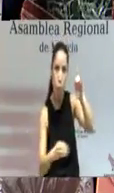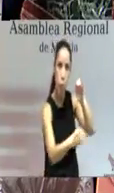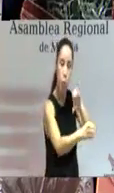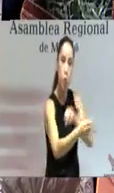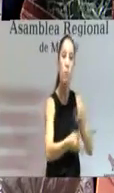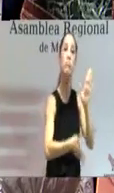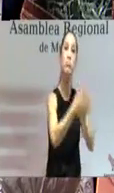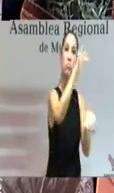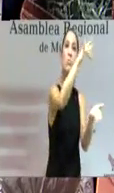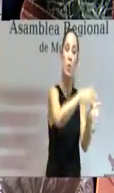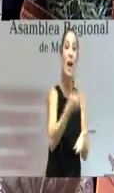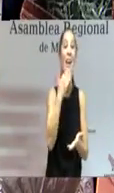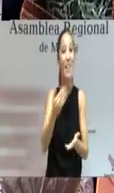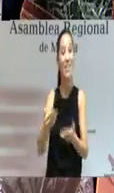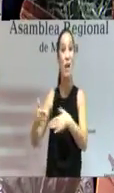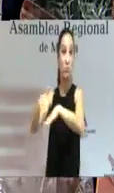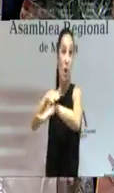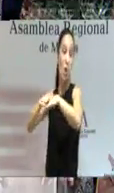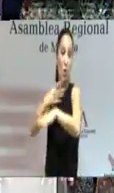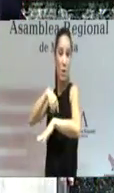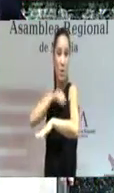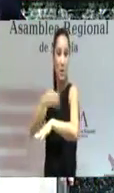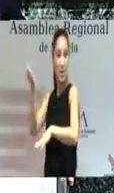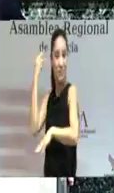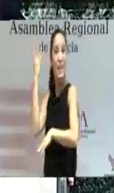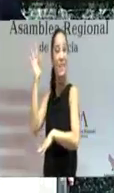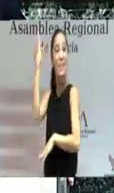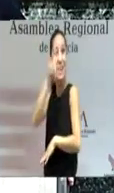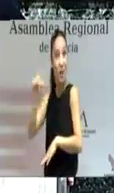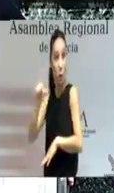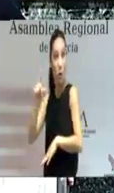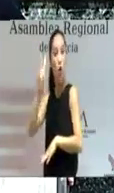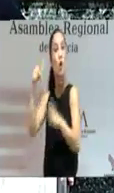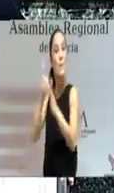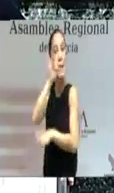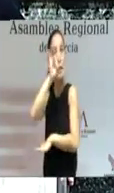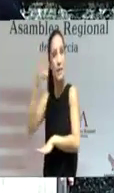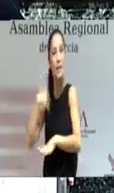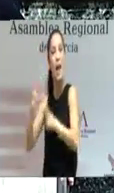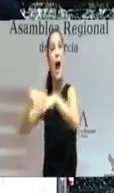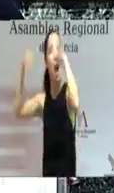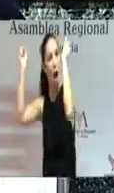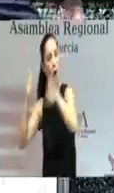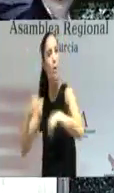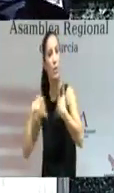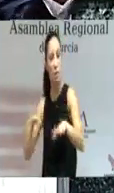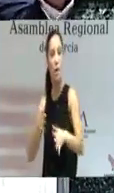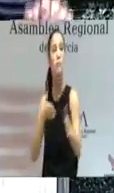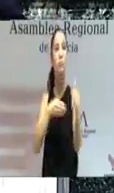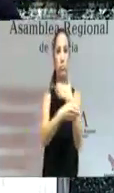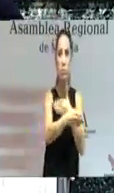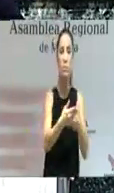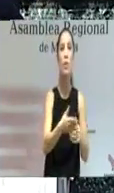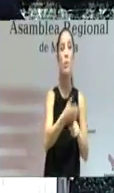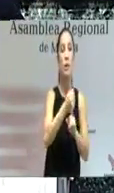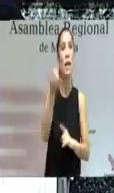adquiridos con el Gobierno de España el 30 de julio de 2015 y el 4 de enero de 2016. También con un pacto